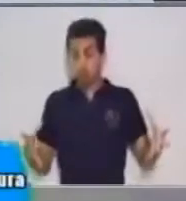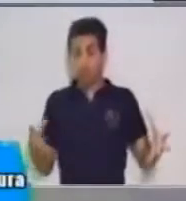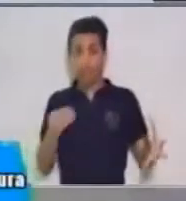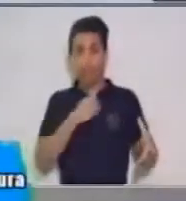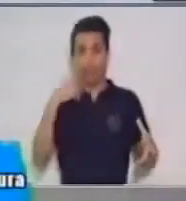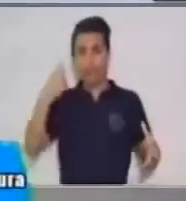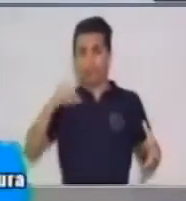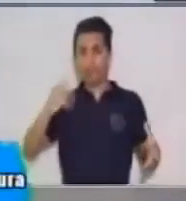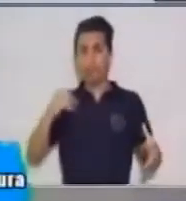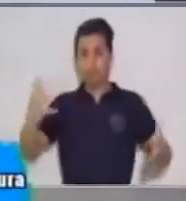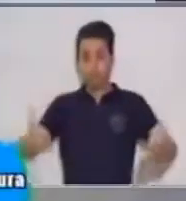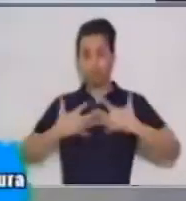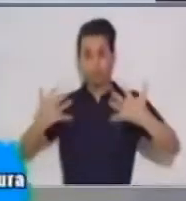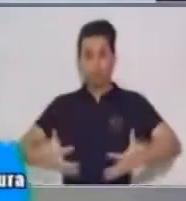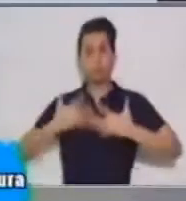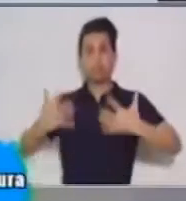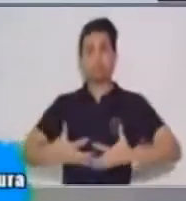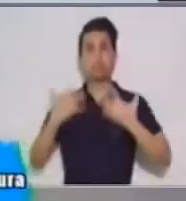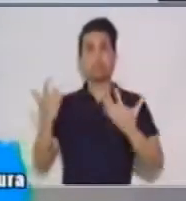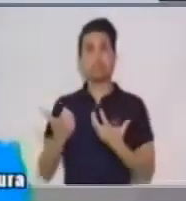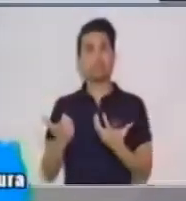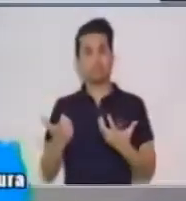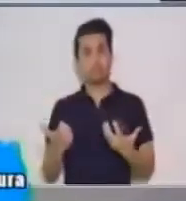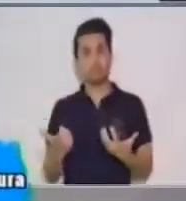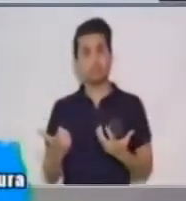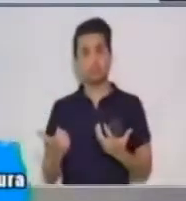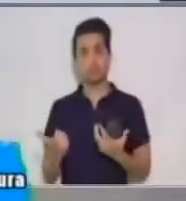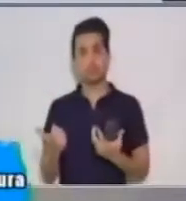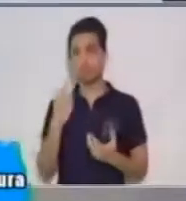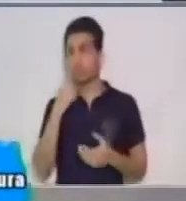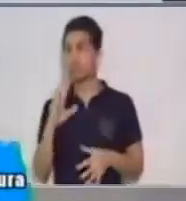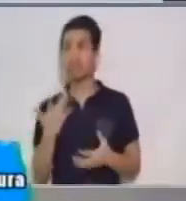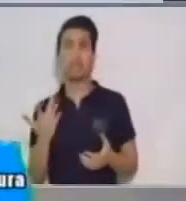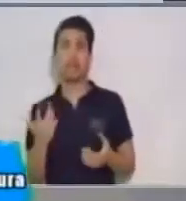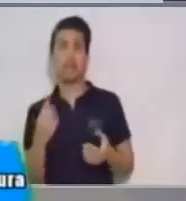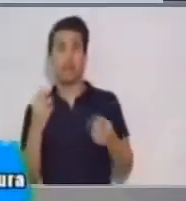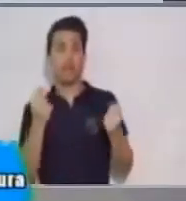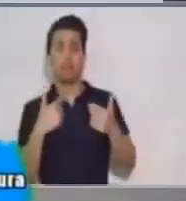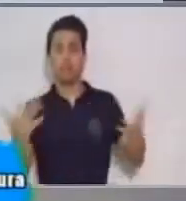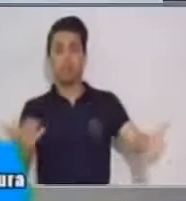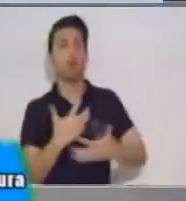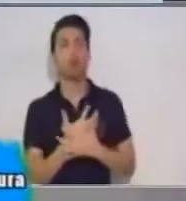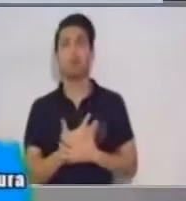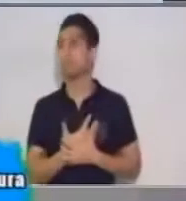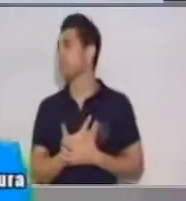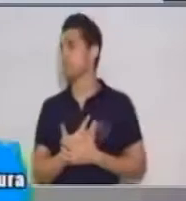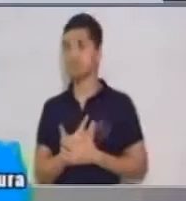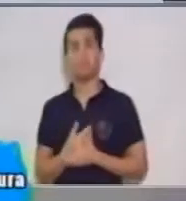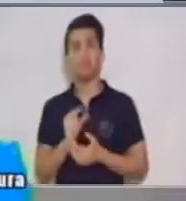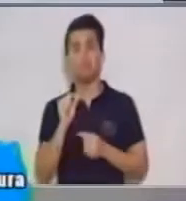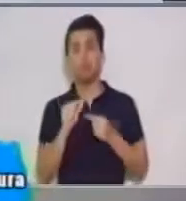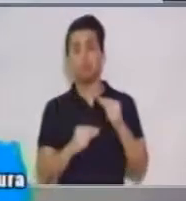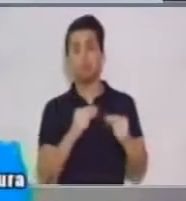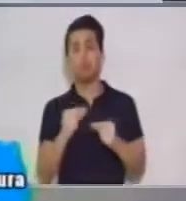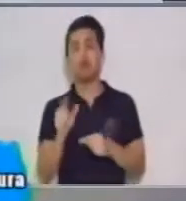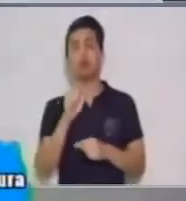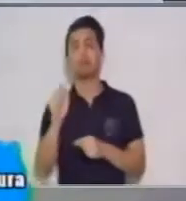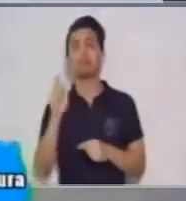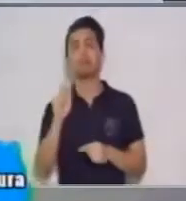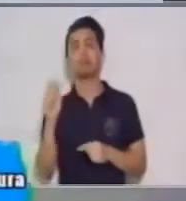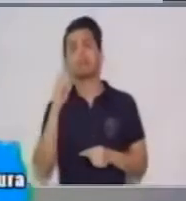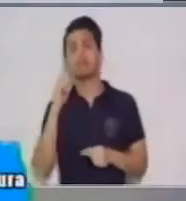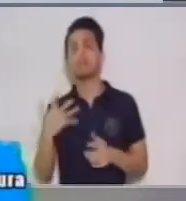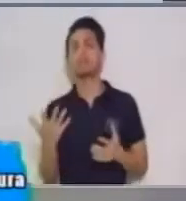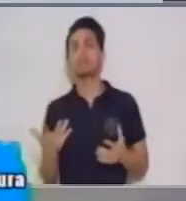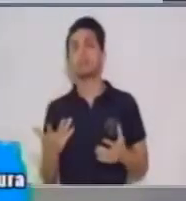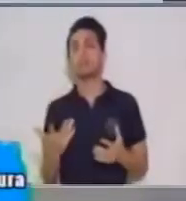Abrazando proyectos a veces de tan rápidos efectos que sólo en pocos meses cuando se contemplaban